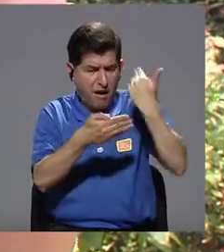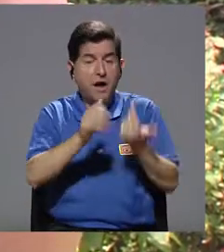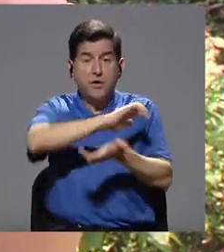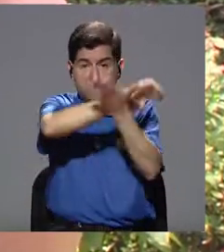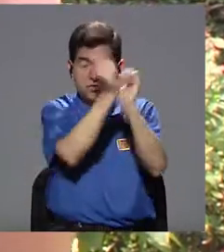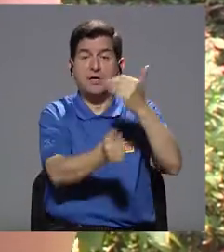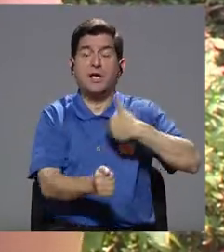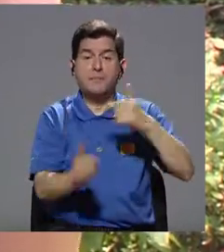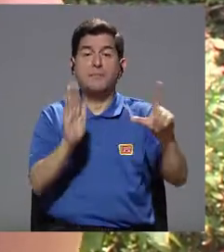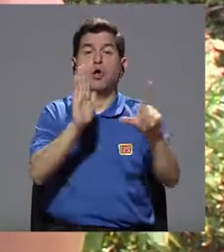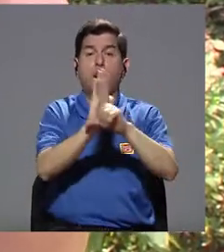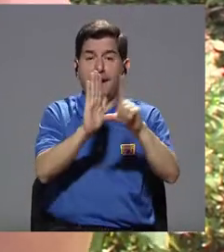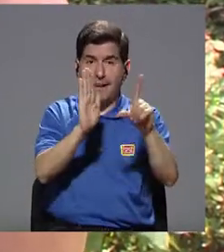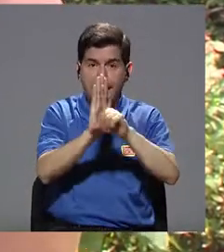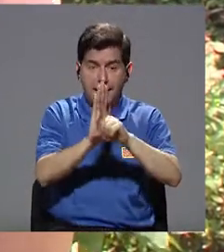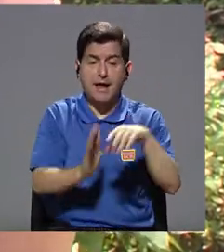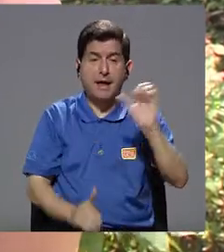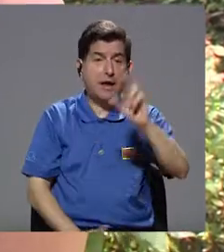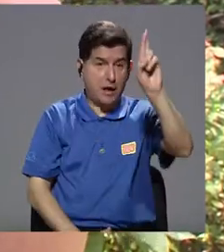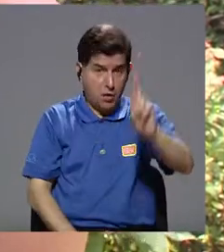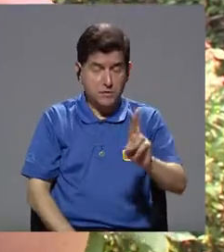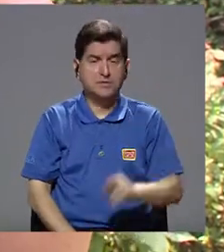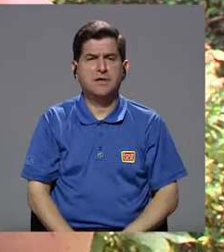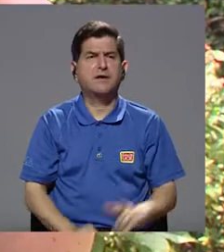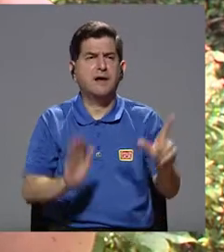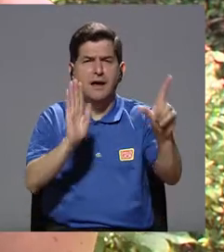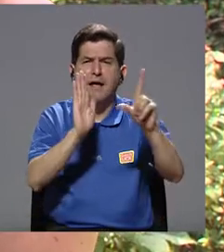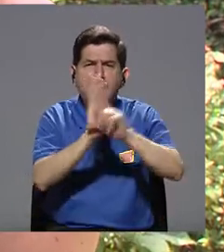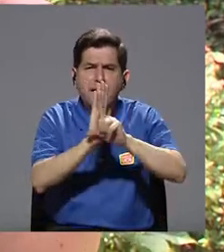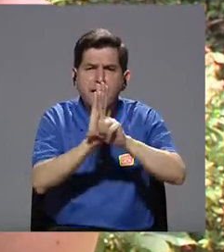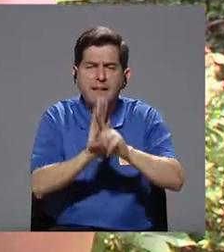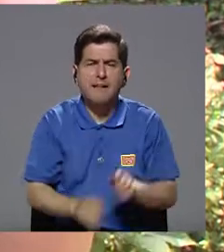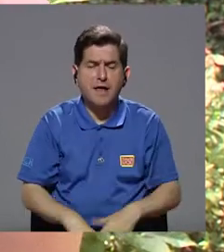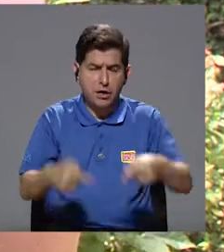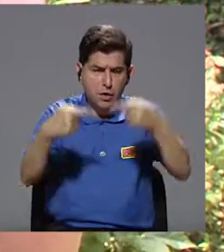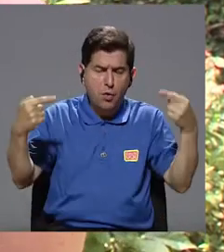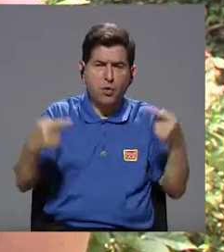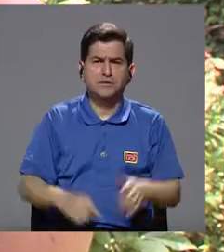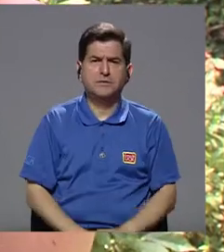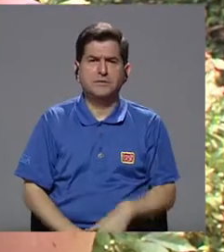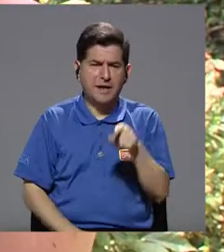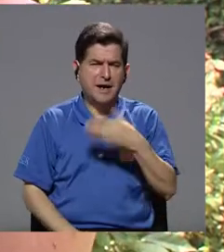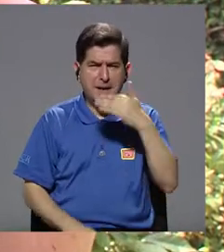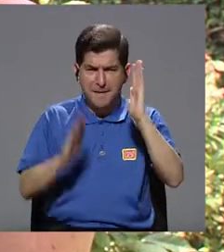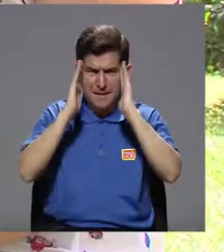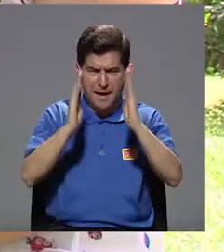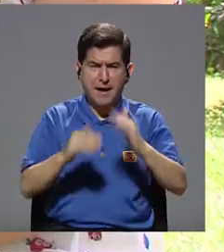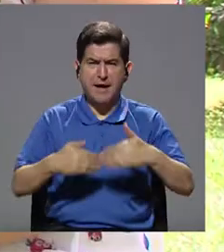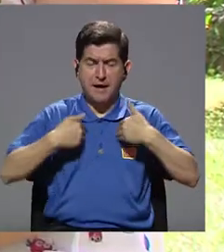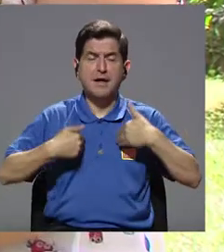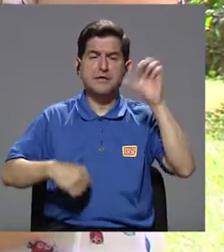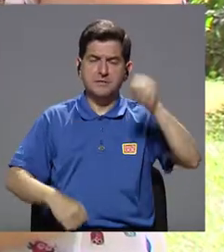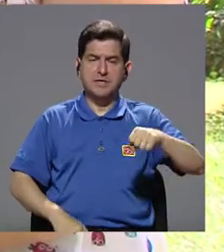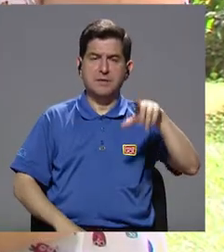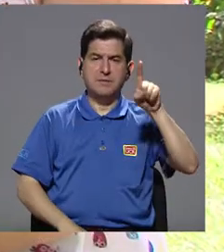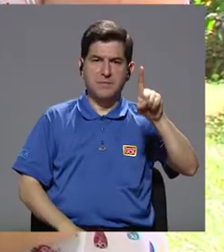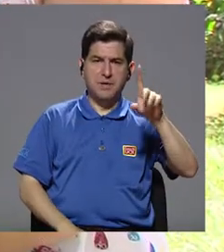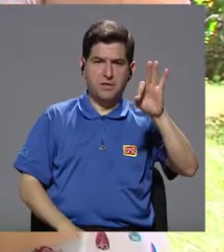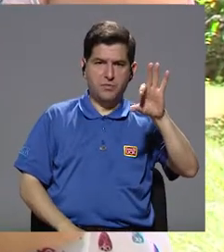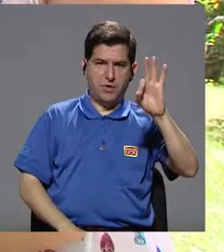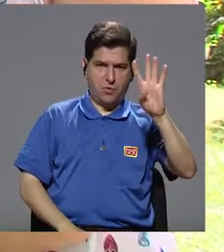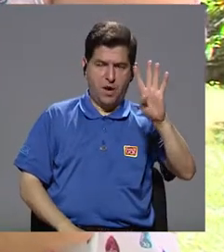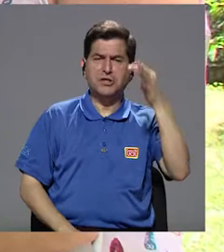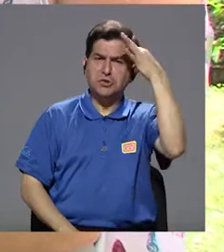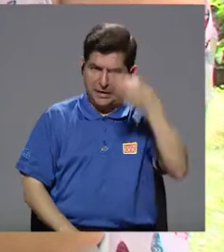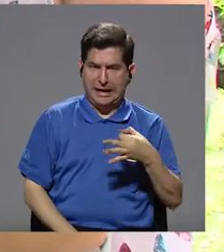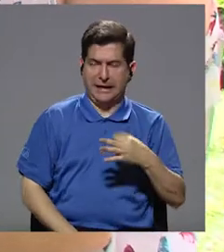cambio que hubo con una ley, digamos, por lo menos en Costa Rica, una ley en contra del maltrato de los animales. Correcto. Desde el año 1994,